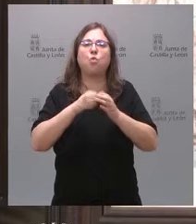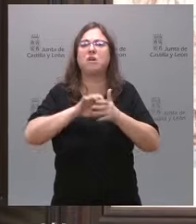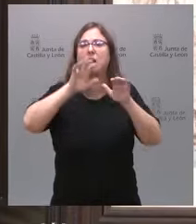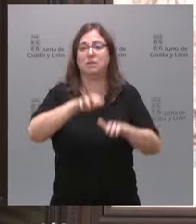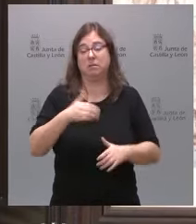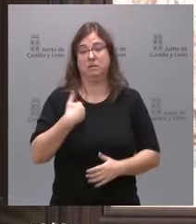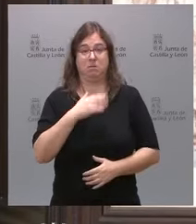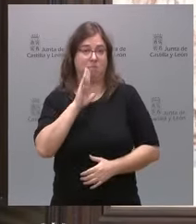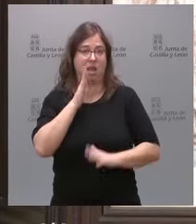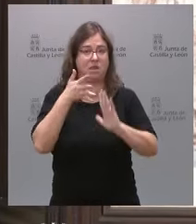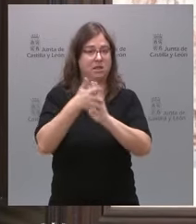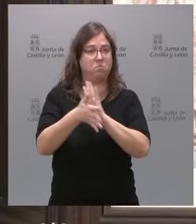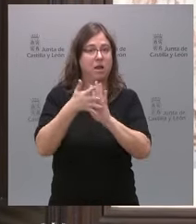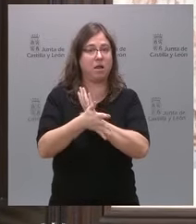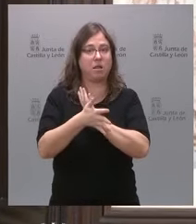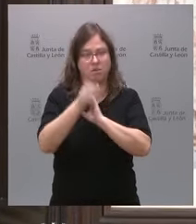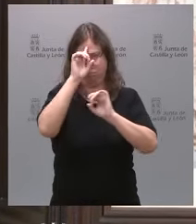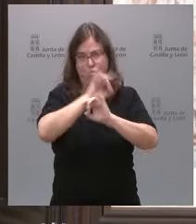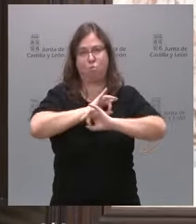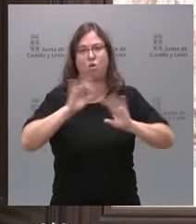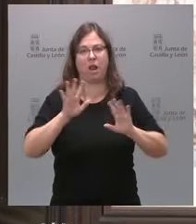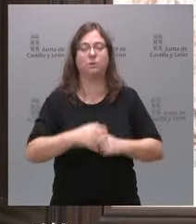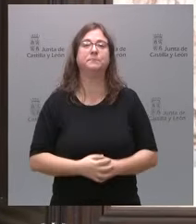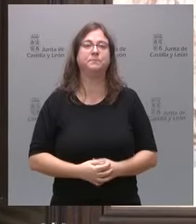León. Lo he explicado con claridad.